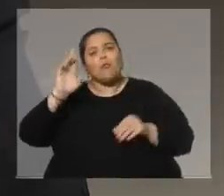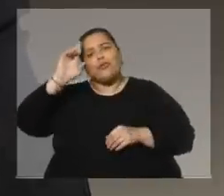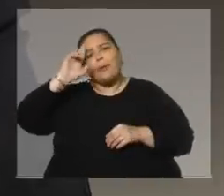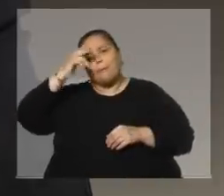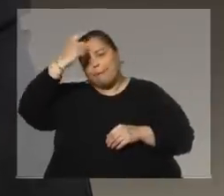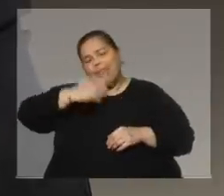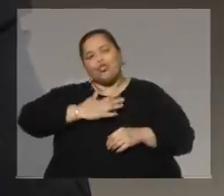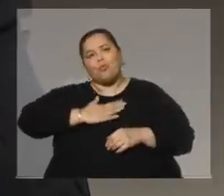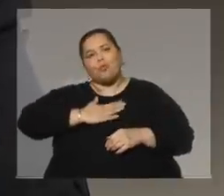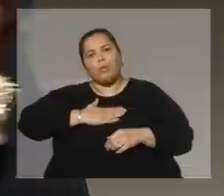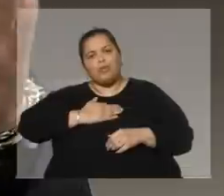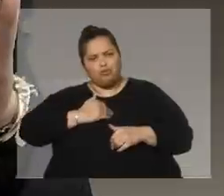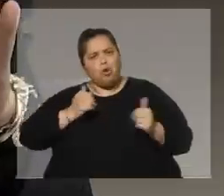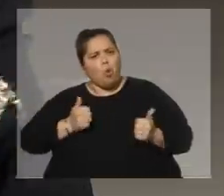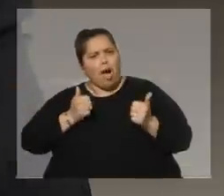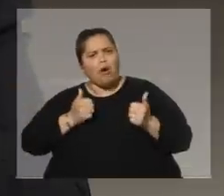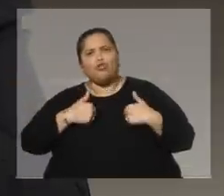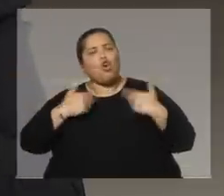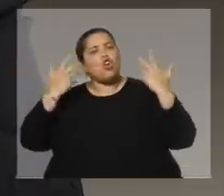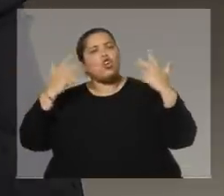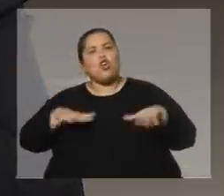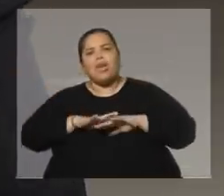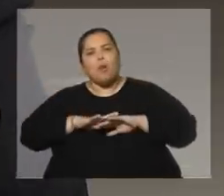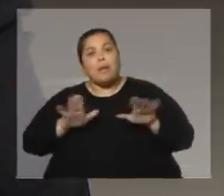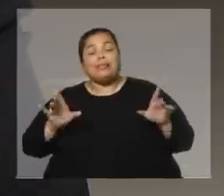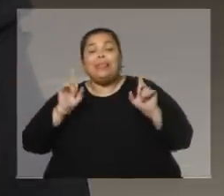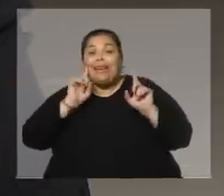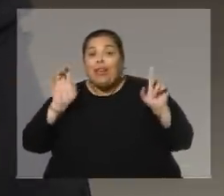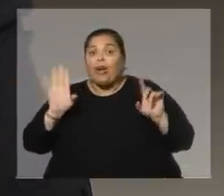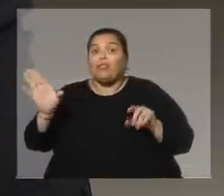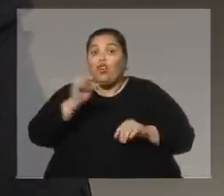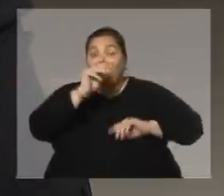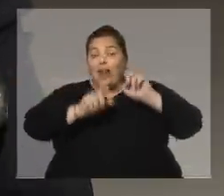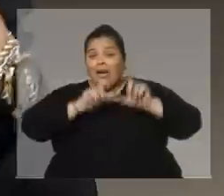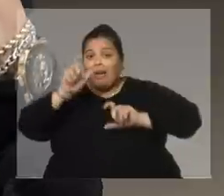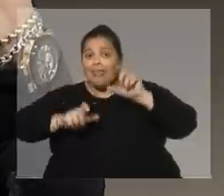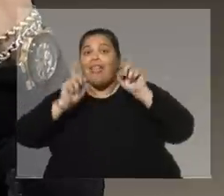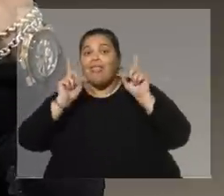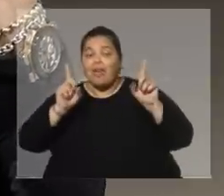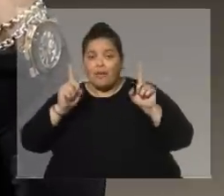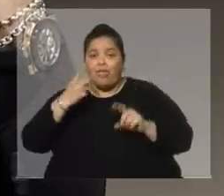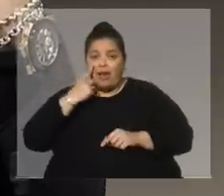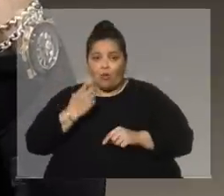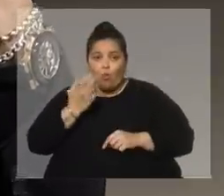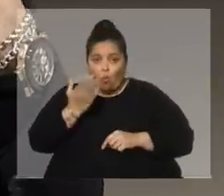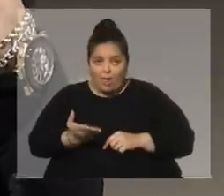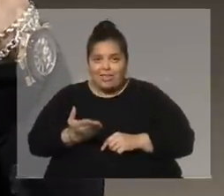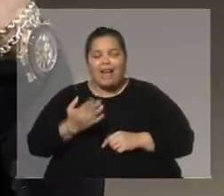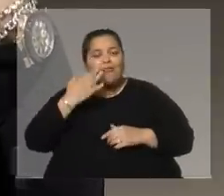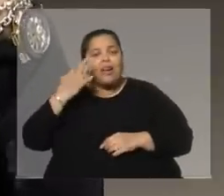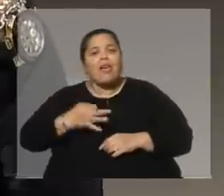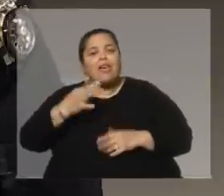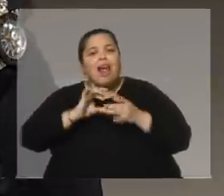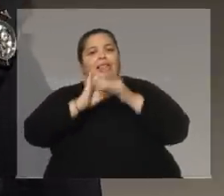lo hago. No quiero más, y creo que la gente tendría que de alguna forma darse cuenta, que la verdadera libertad